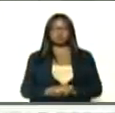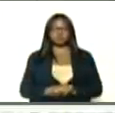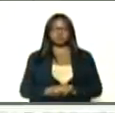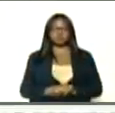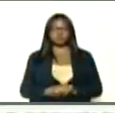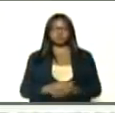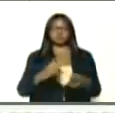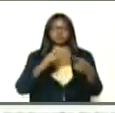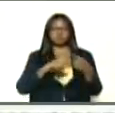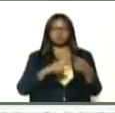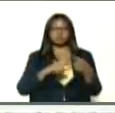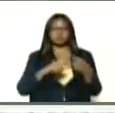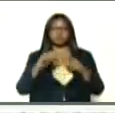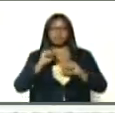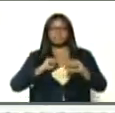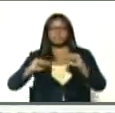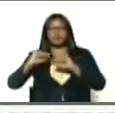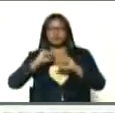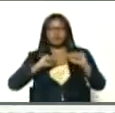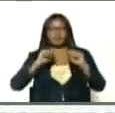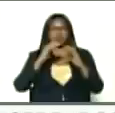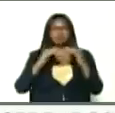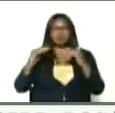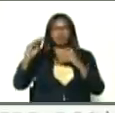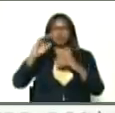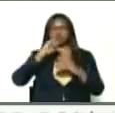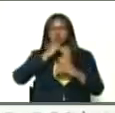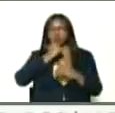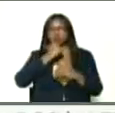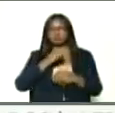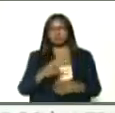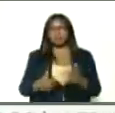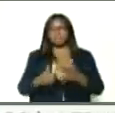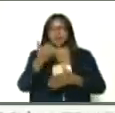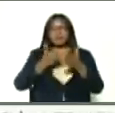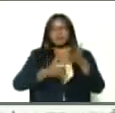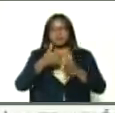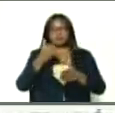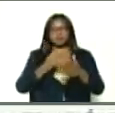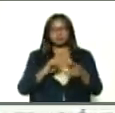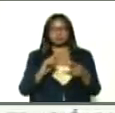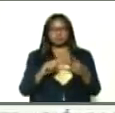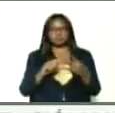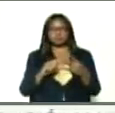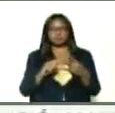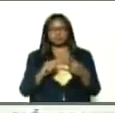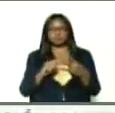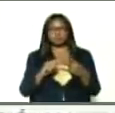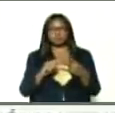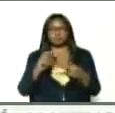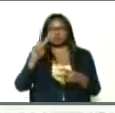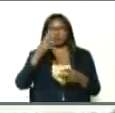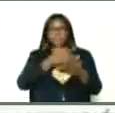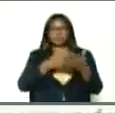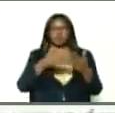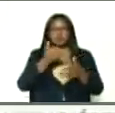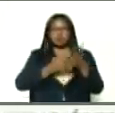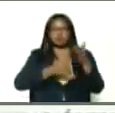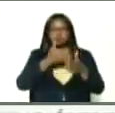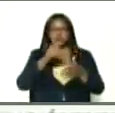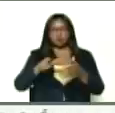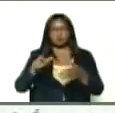está el sector, movimiento, adultos mayores, el que tiene más inscritos, adultos mayores, casi 2 millones de inscritos,